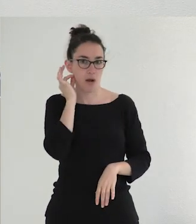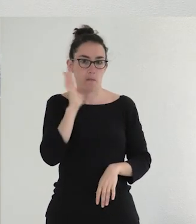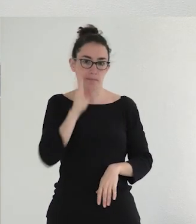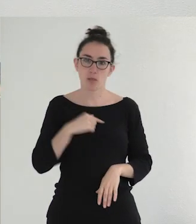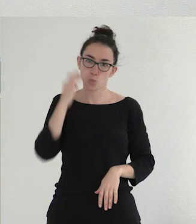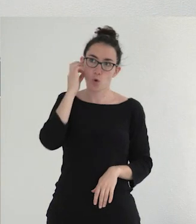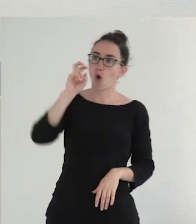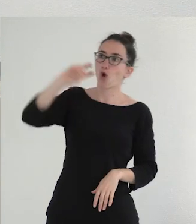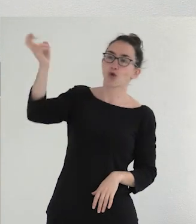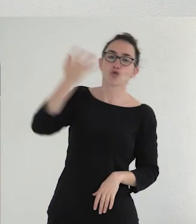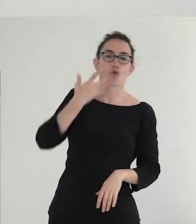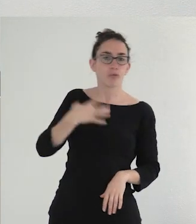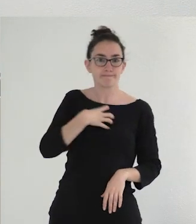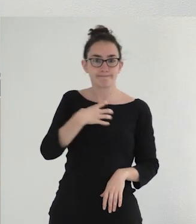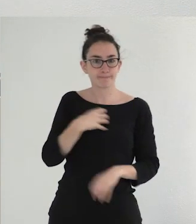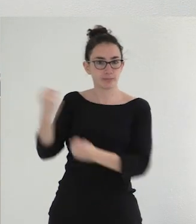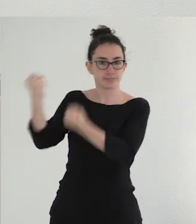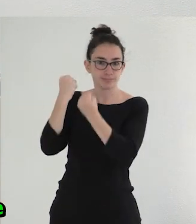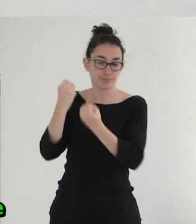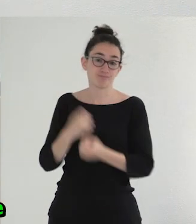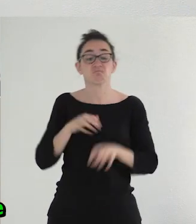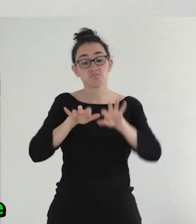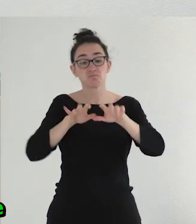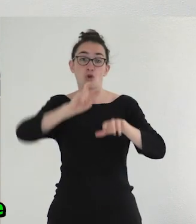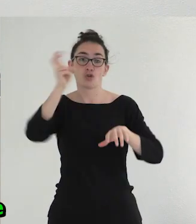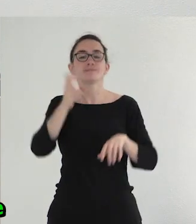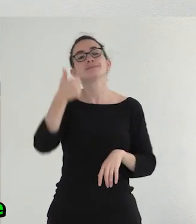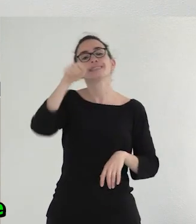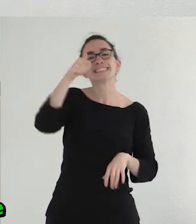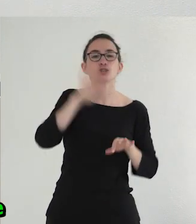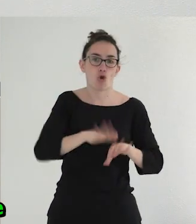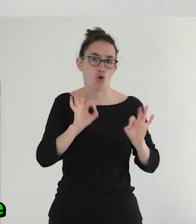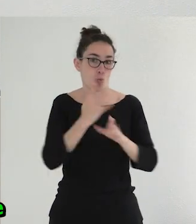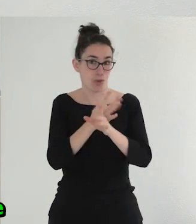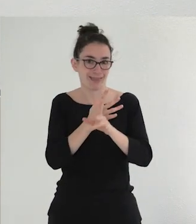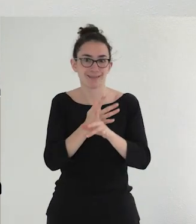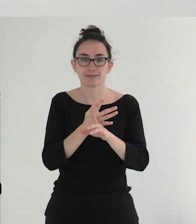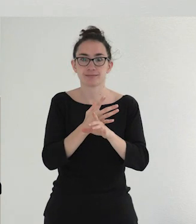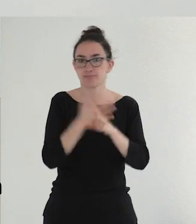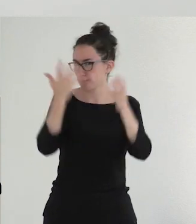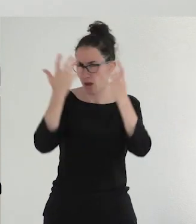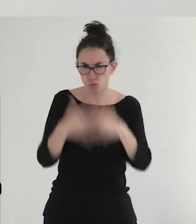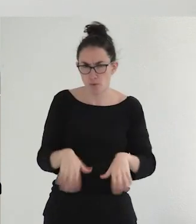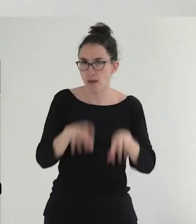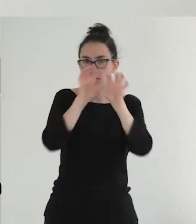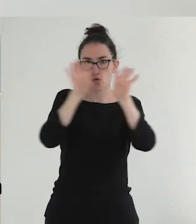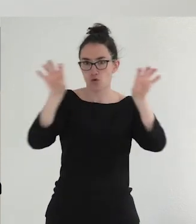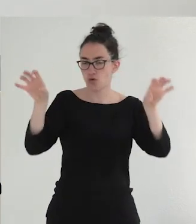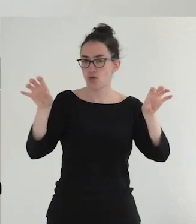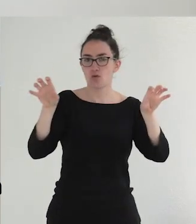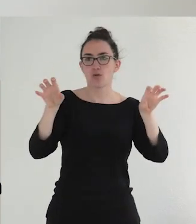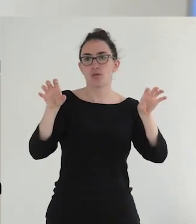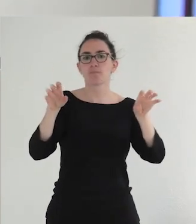más colores. Por otro lado, si yo le digo Juguetes Niño, pasan muchas cosas. La primera y en relación a la gente que insiste en que no